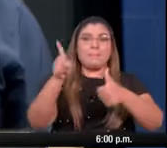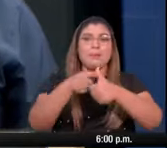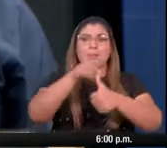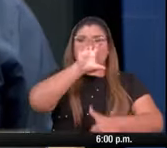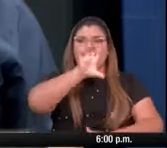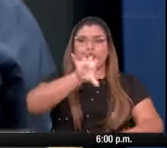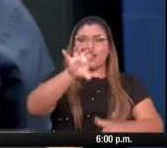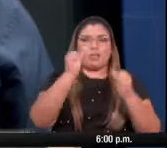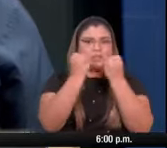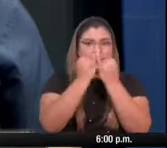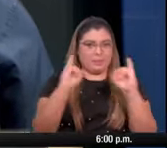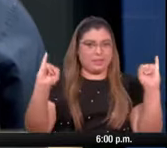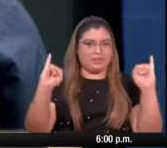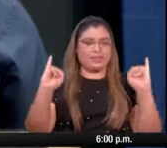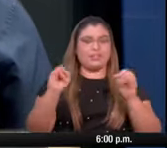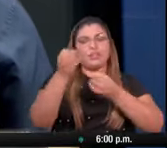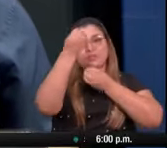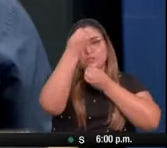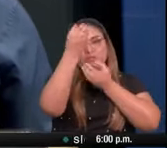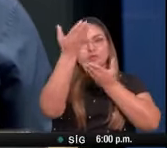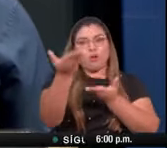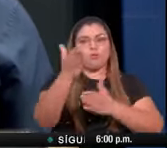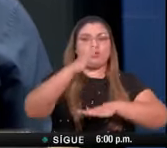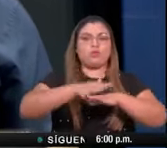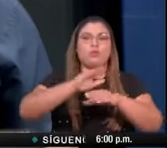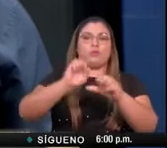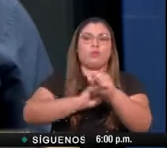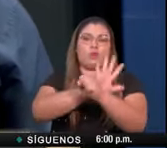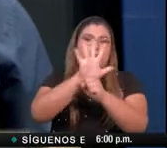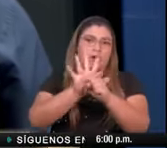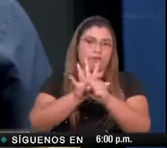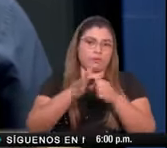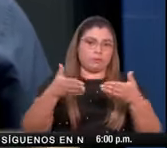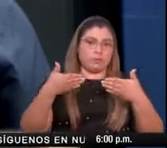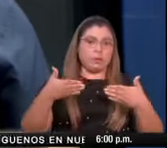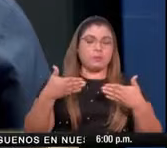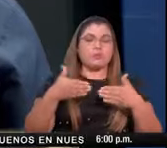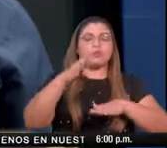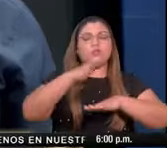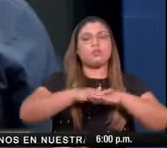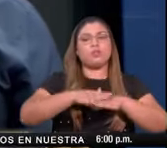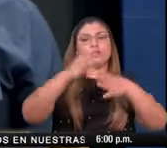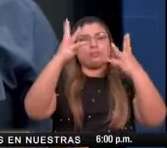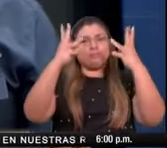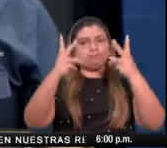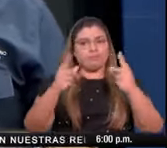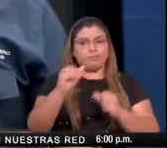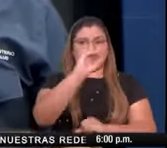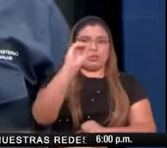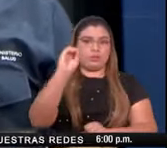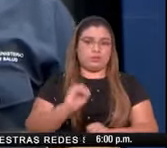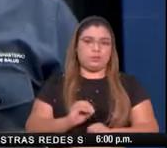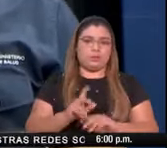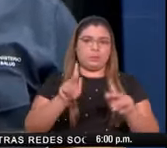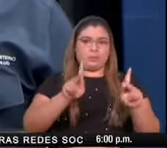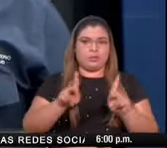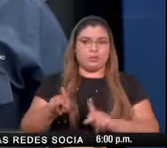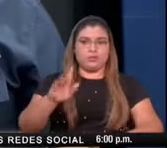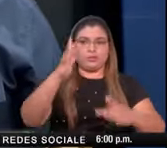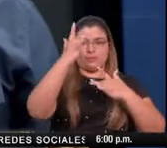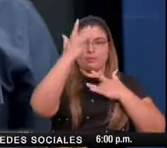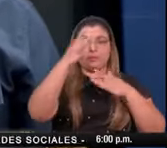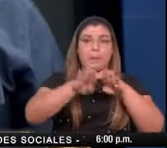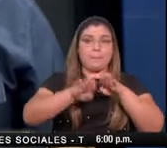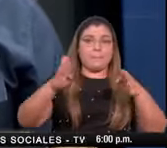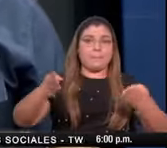...dependencia, el informe sobre la situación del COVID-19 en Panamá y el índice de reproducción efectiva. Preside la mesa la